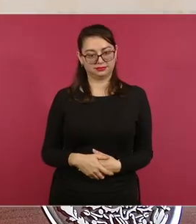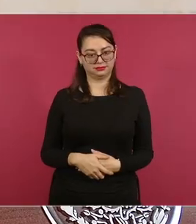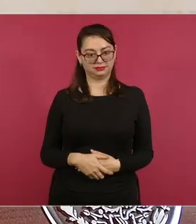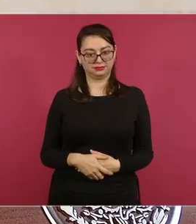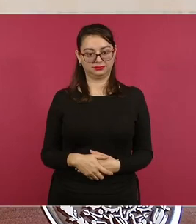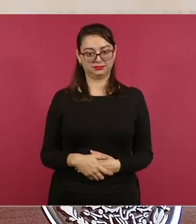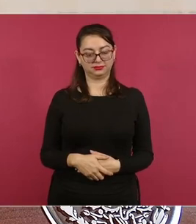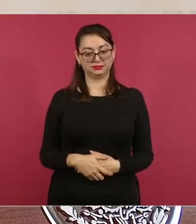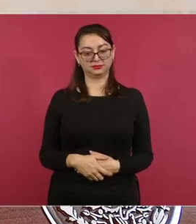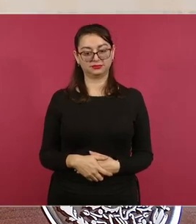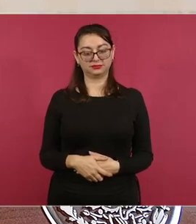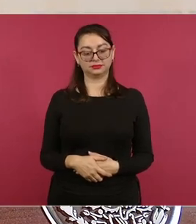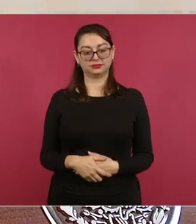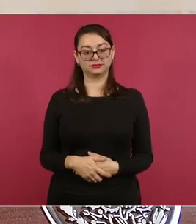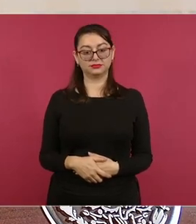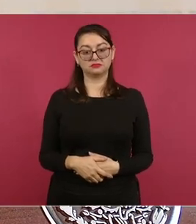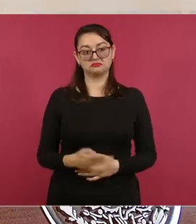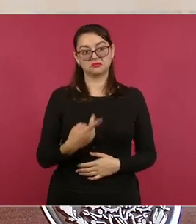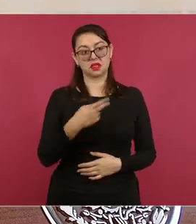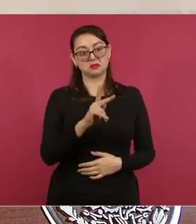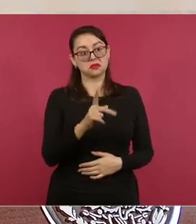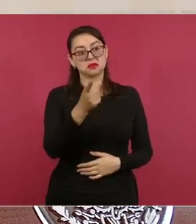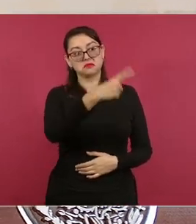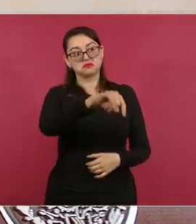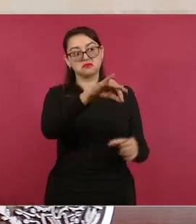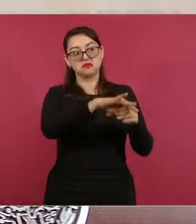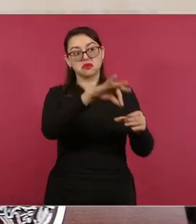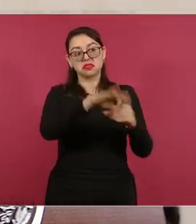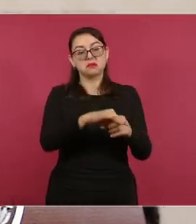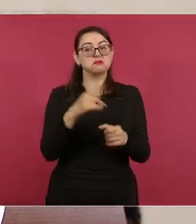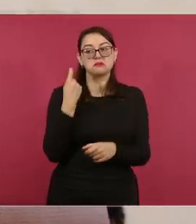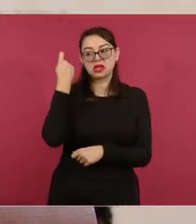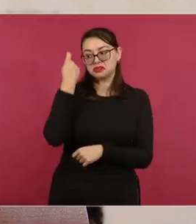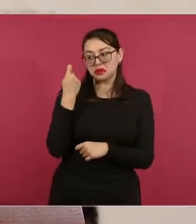o los insultos,